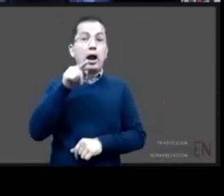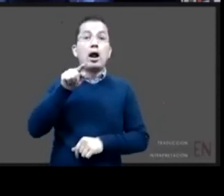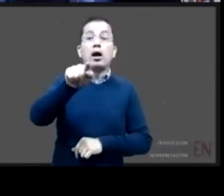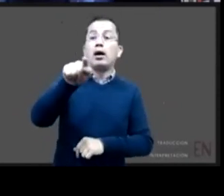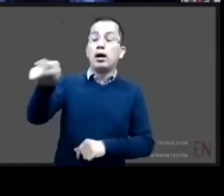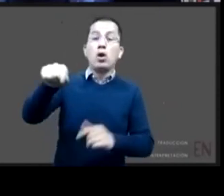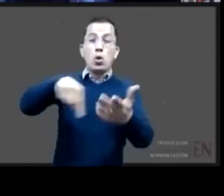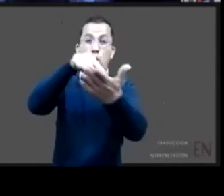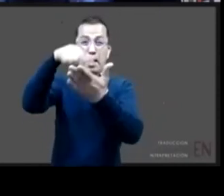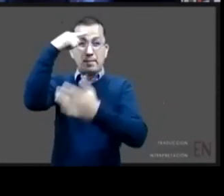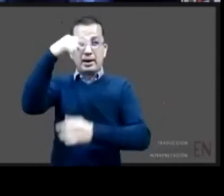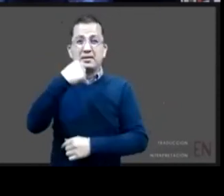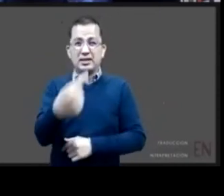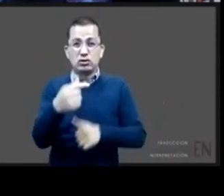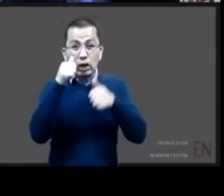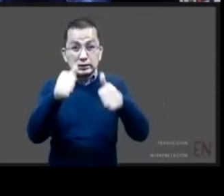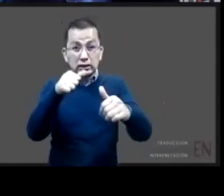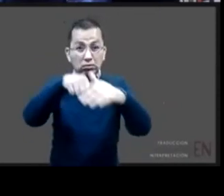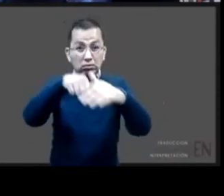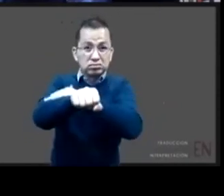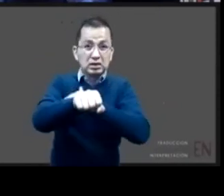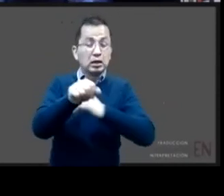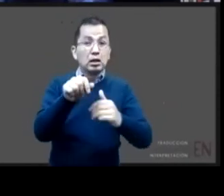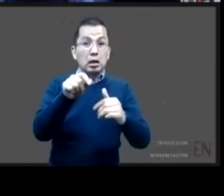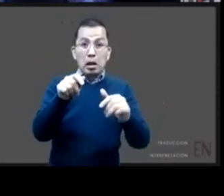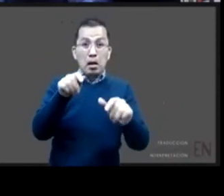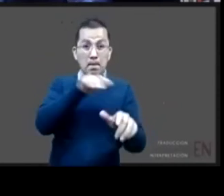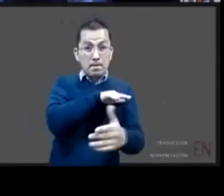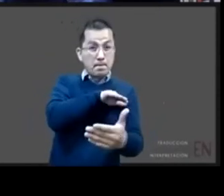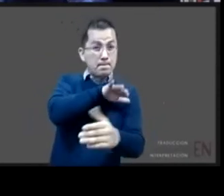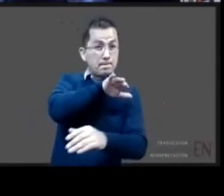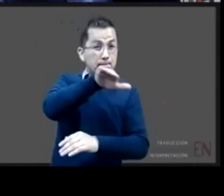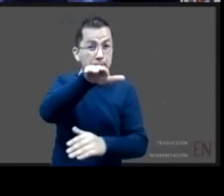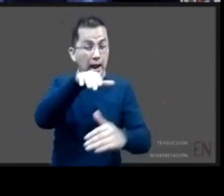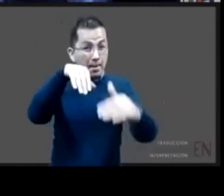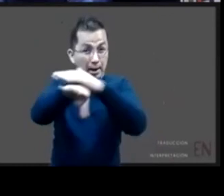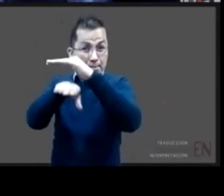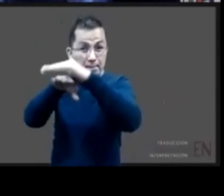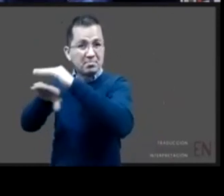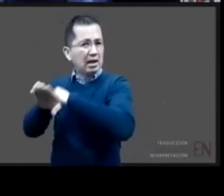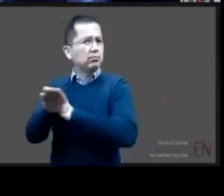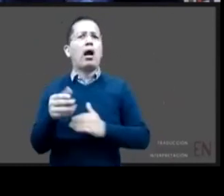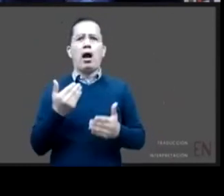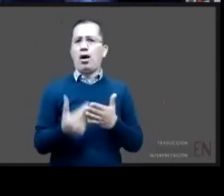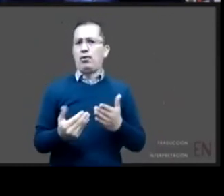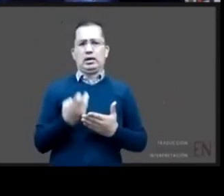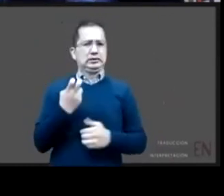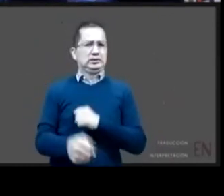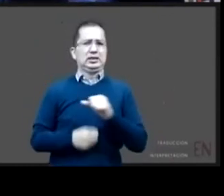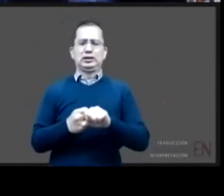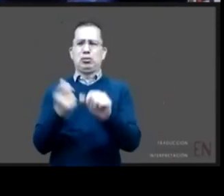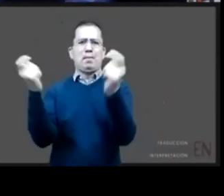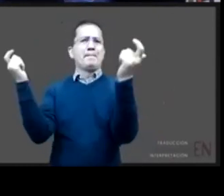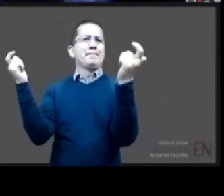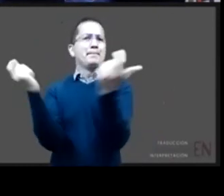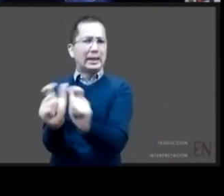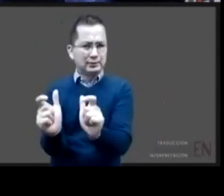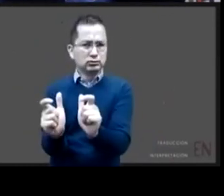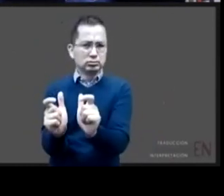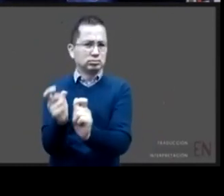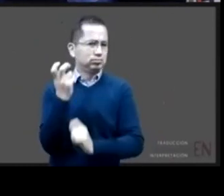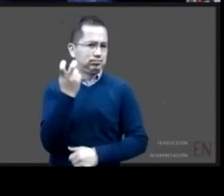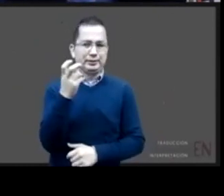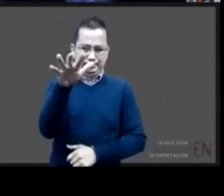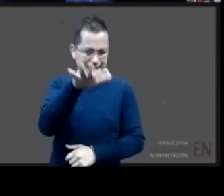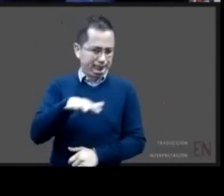social en solo estos últimos cuatro años Ricardo por eso estamos muy contentos por este esfuerzo y la esencia